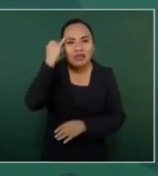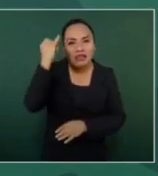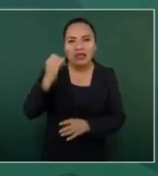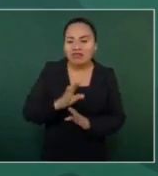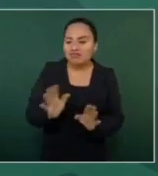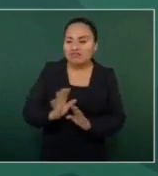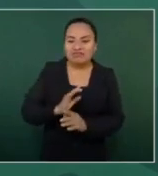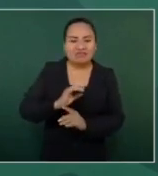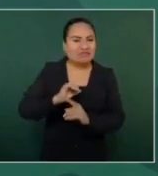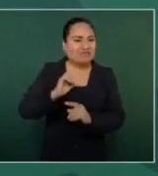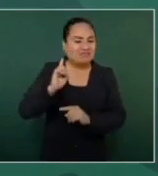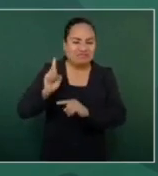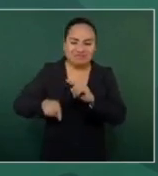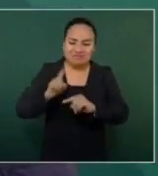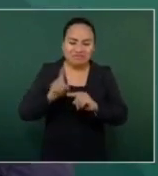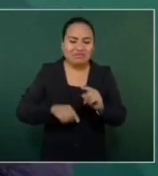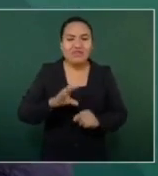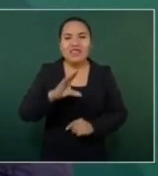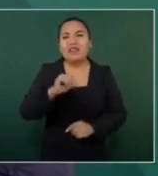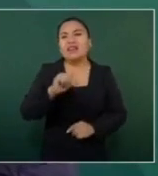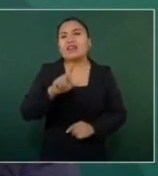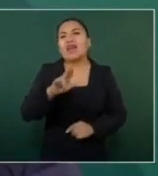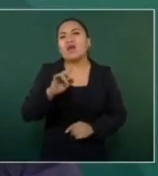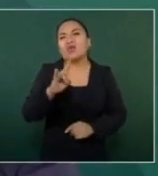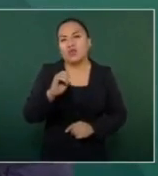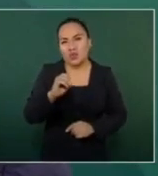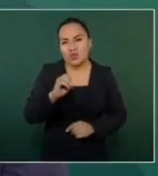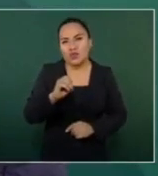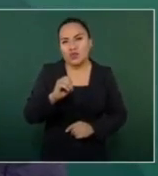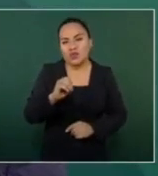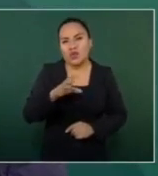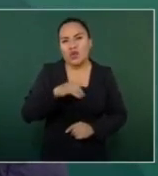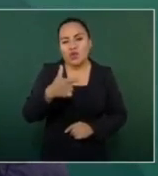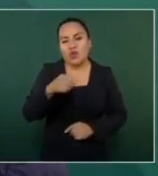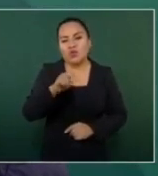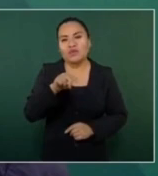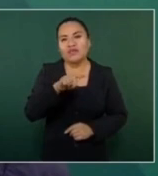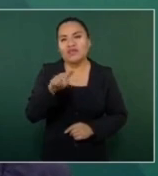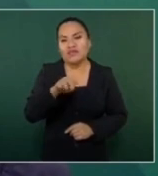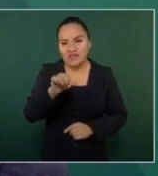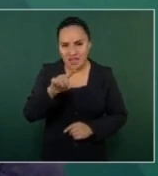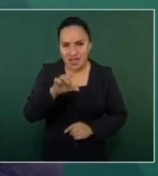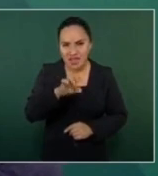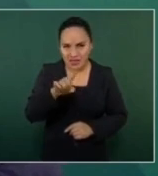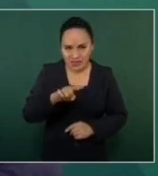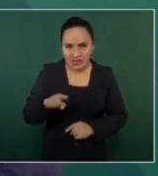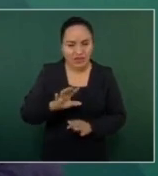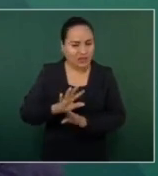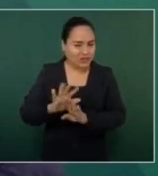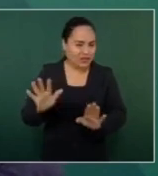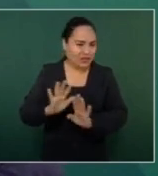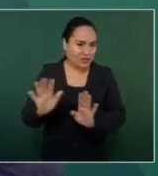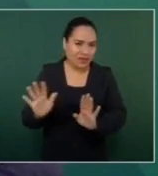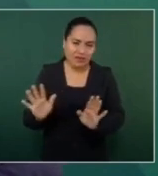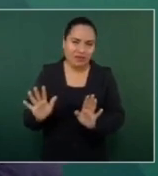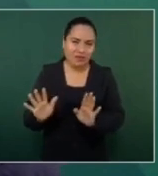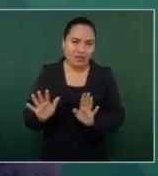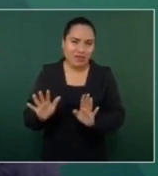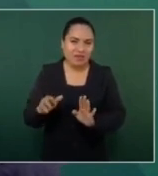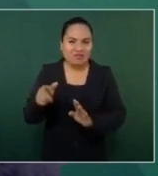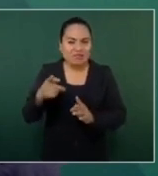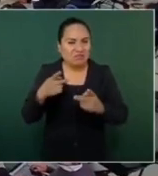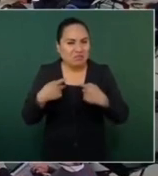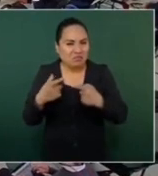y los dirigentes de